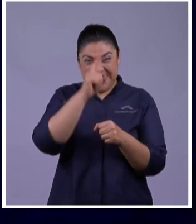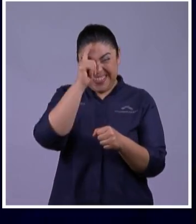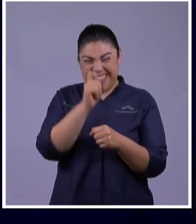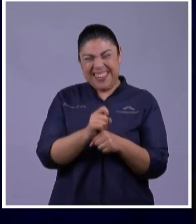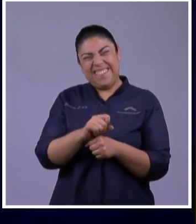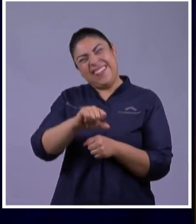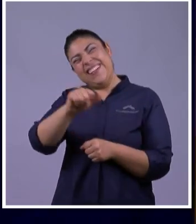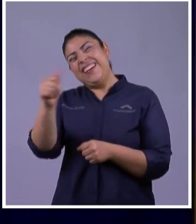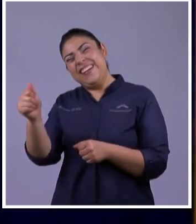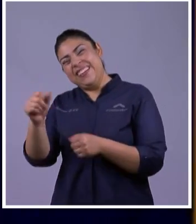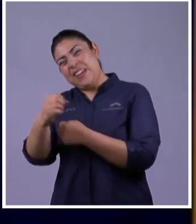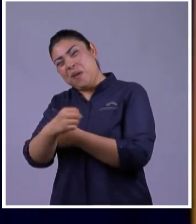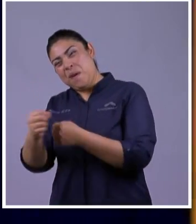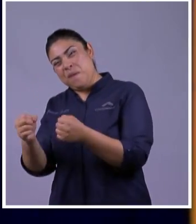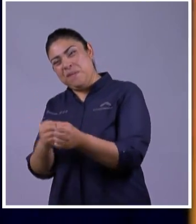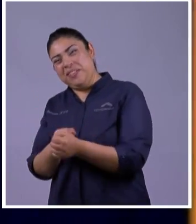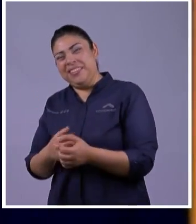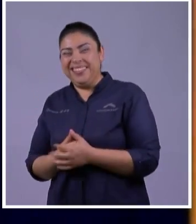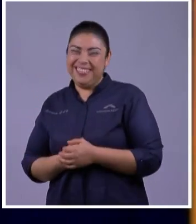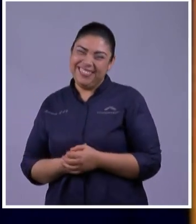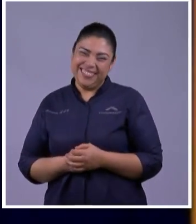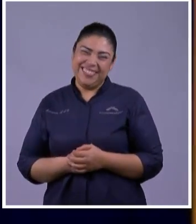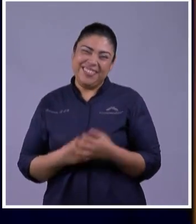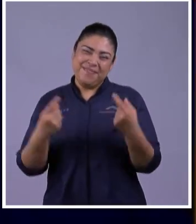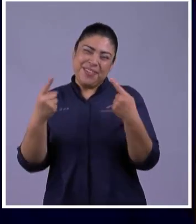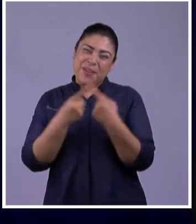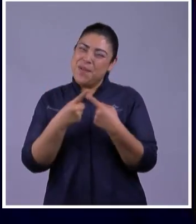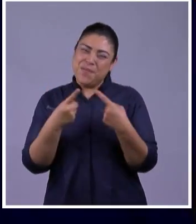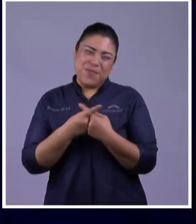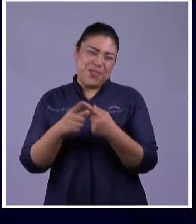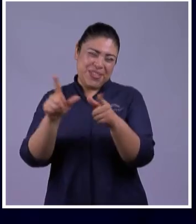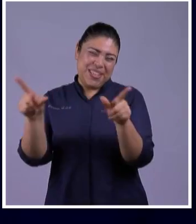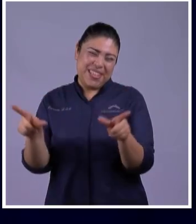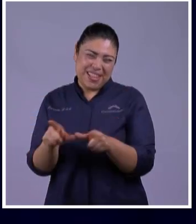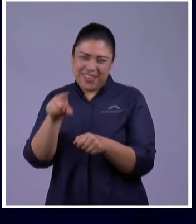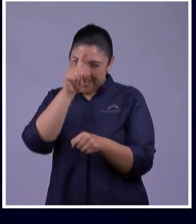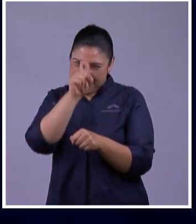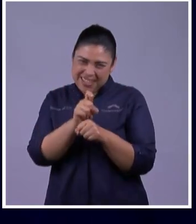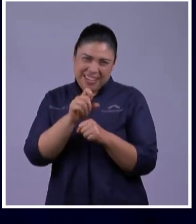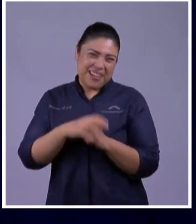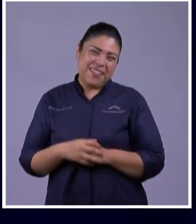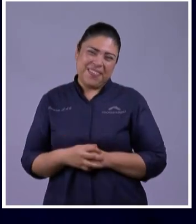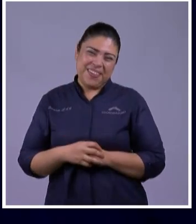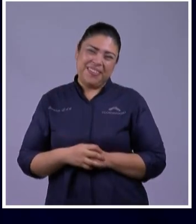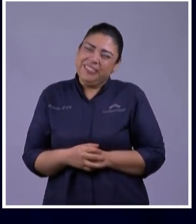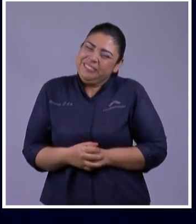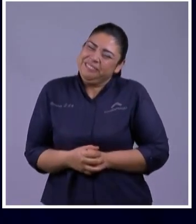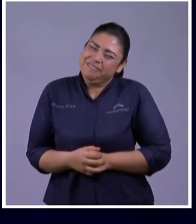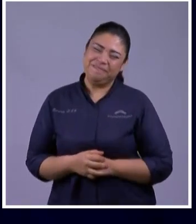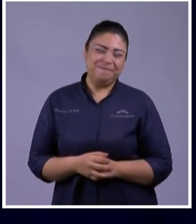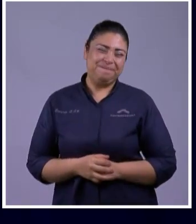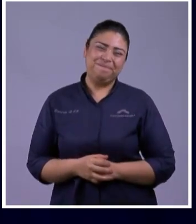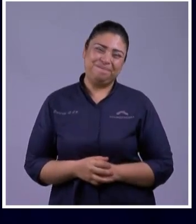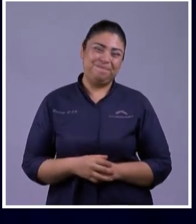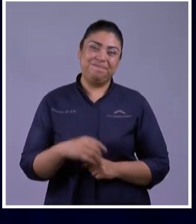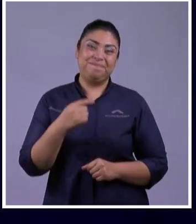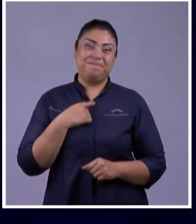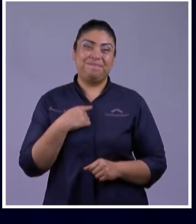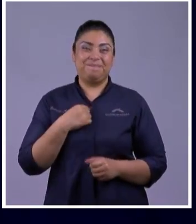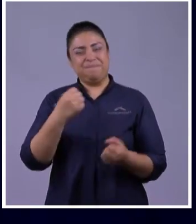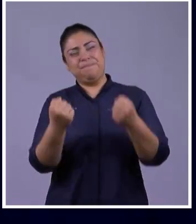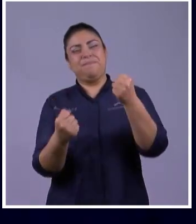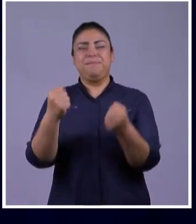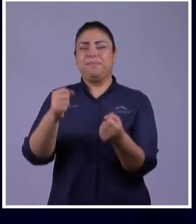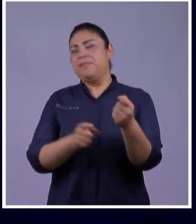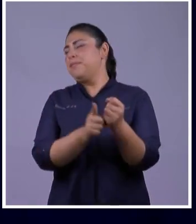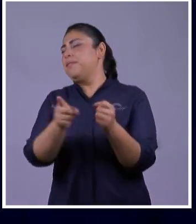Como que no muy me estaba adaptando ¿Verdad? Eso también decía El cariño que le tenía A todos los compañeros de trabajo Que me agarré Para el trabajo anterior